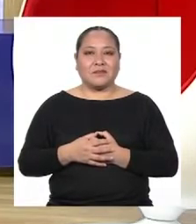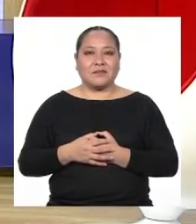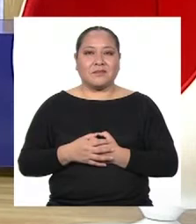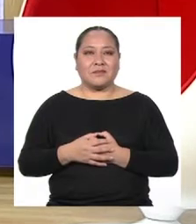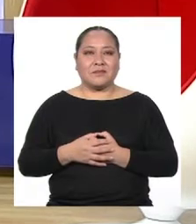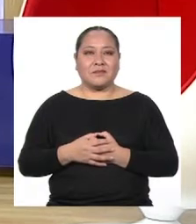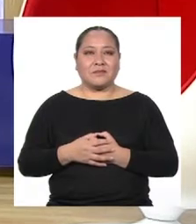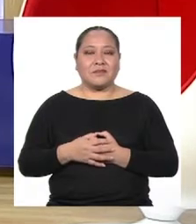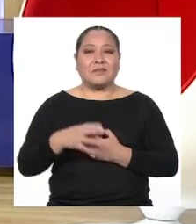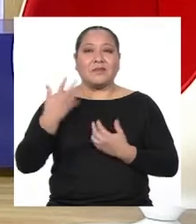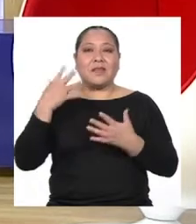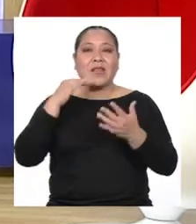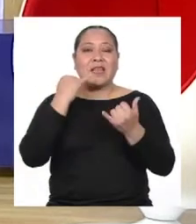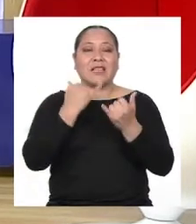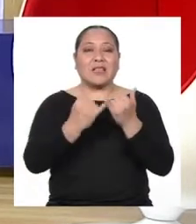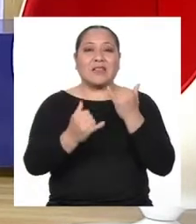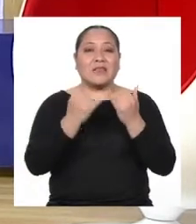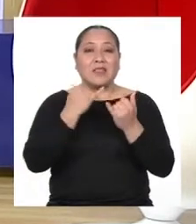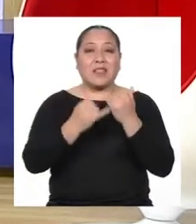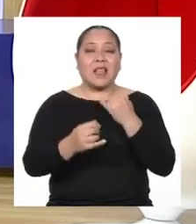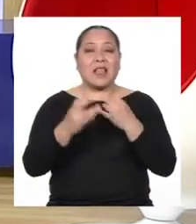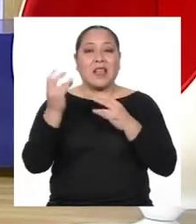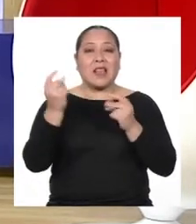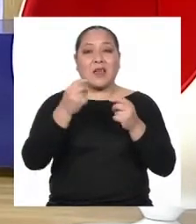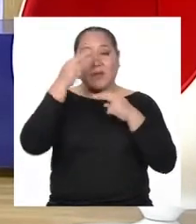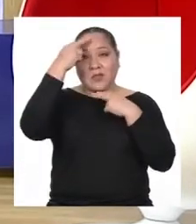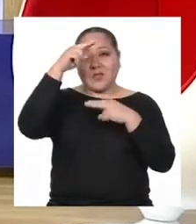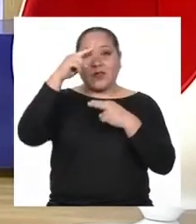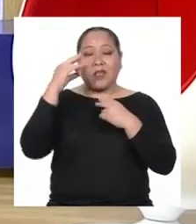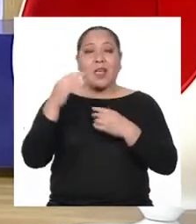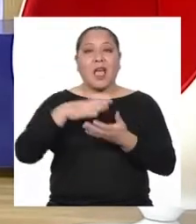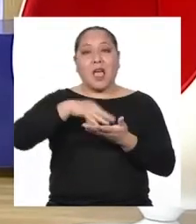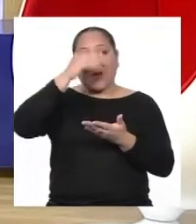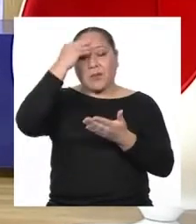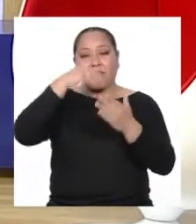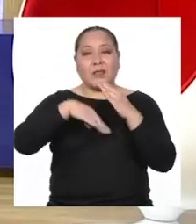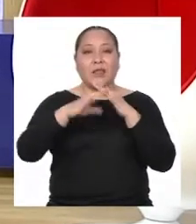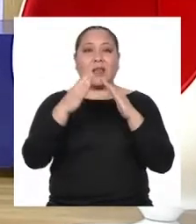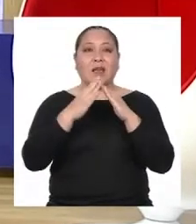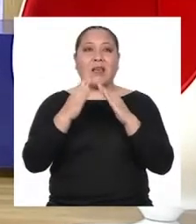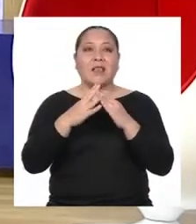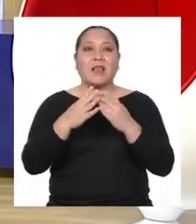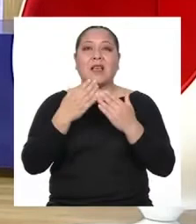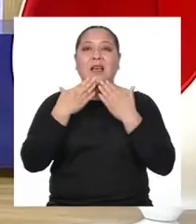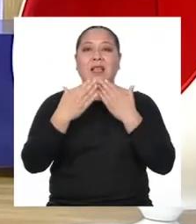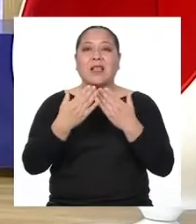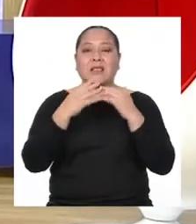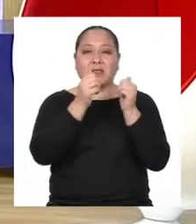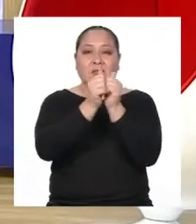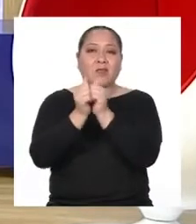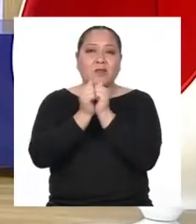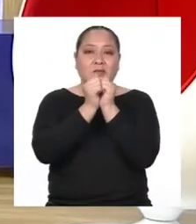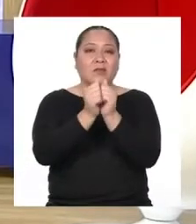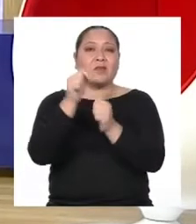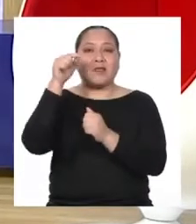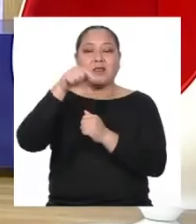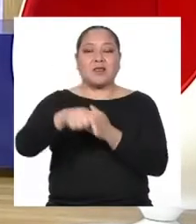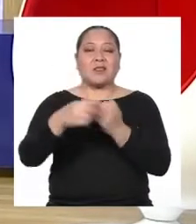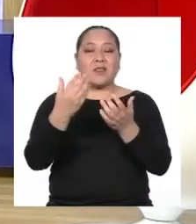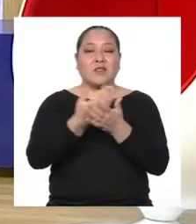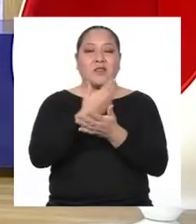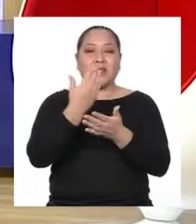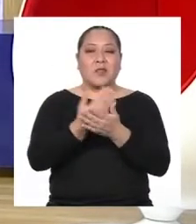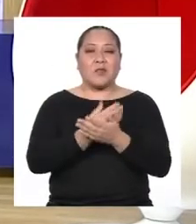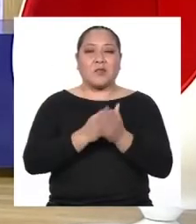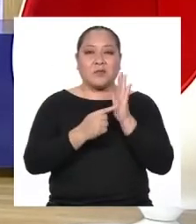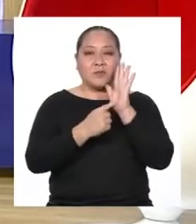Llegamos al final de su Rappi Noticiero Aprendo en Casa Muchas gracias por acompañarme en una edición más